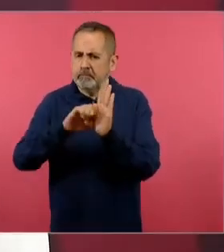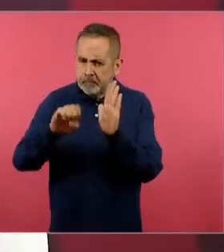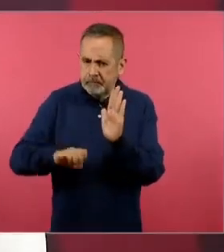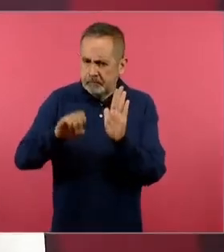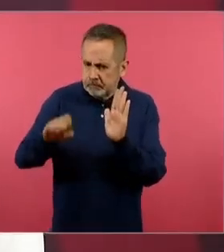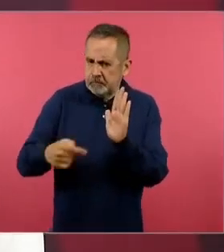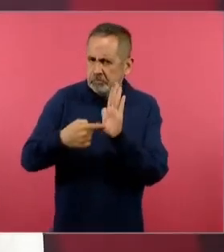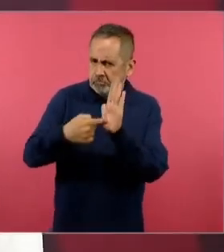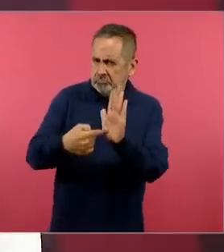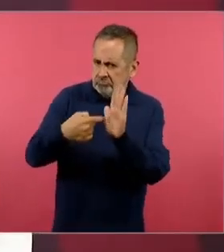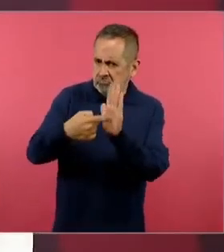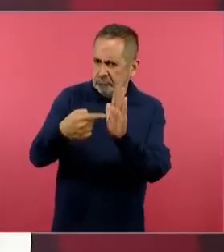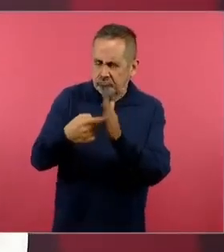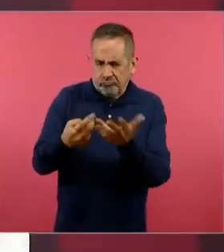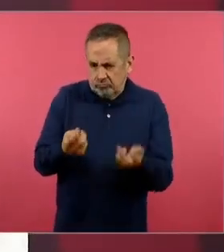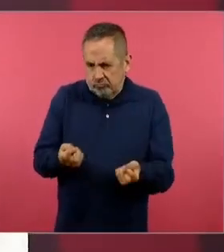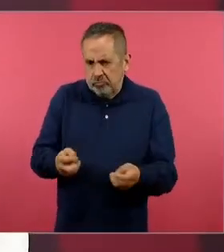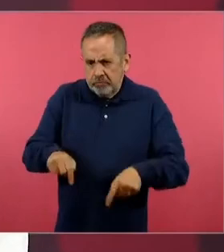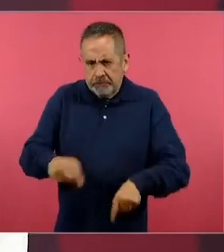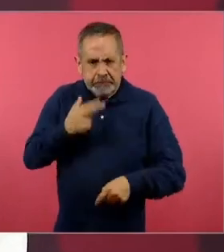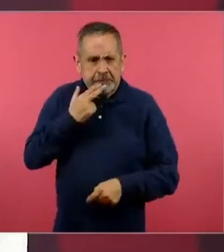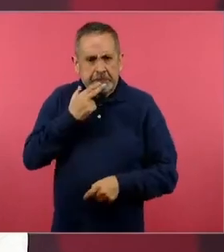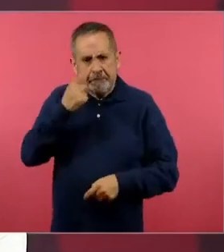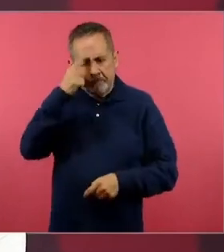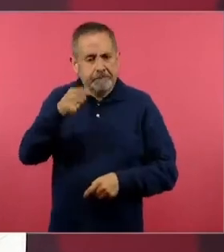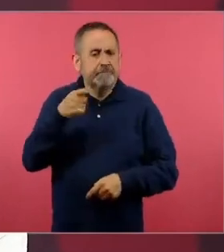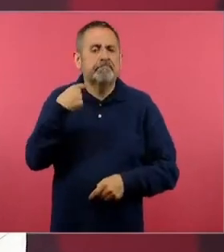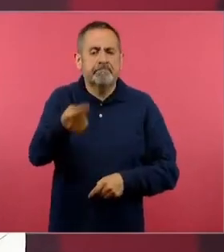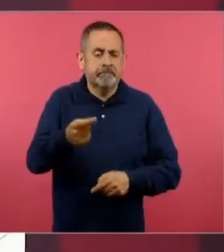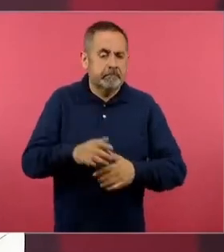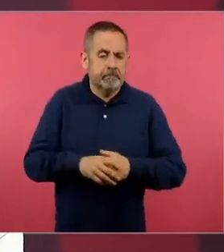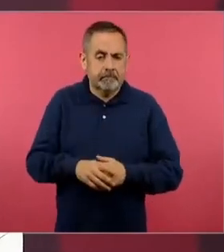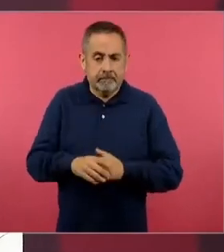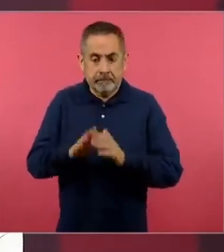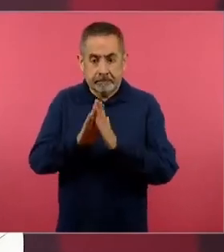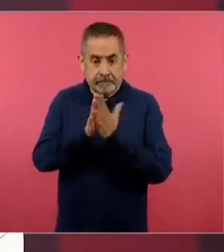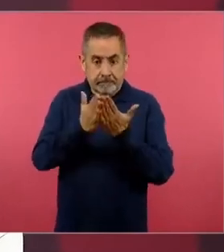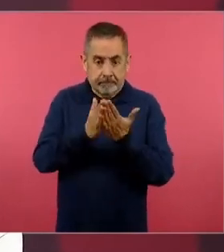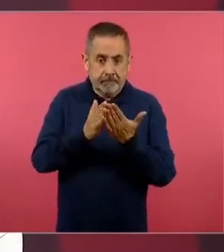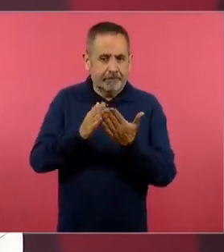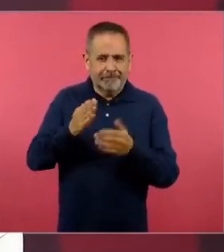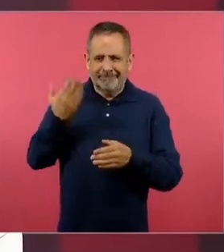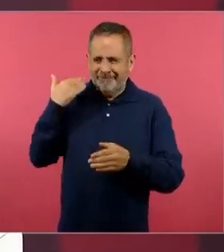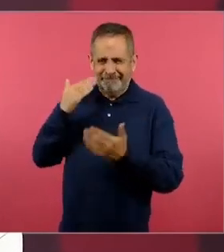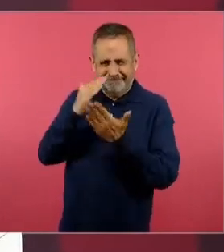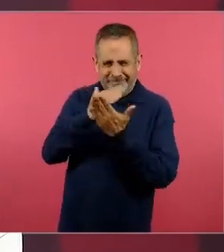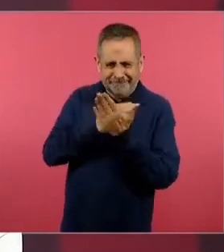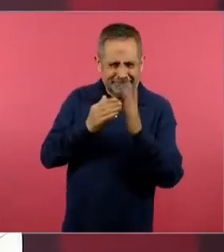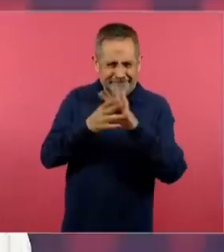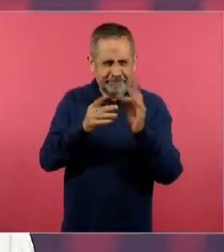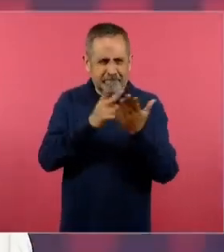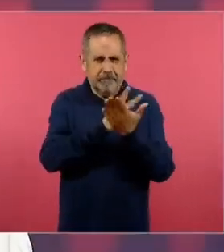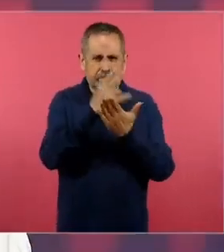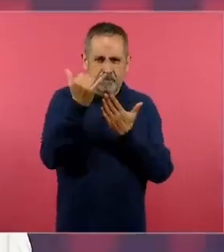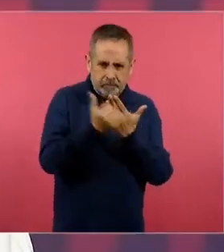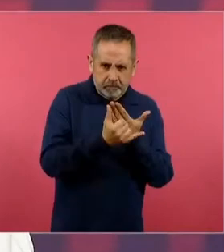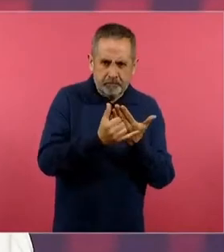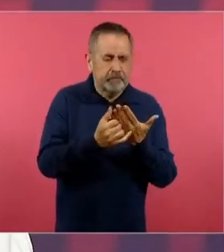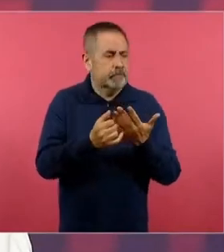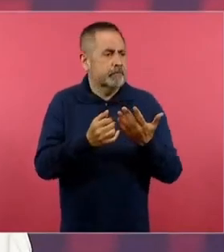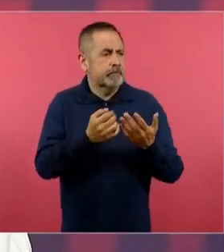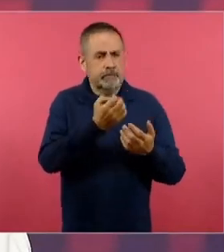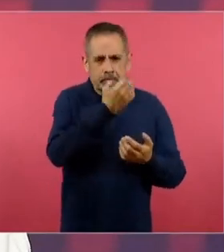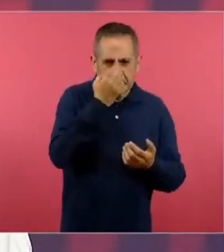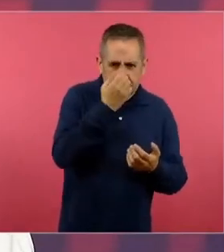y les podemos decir y él lo mencionaba es que en los libros que hemos estado refiriendo proyectos de aula proyectos de